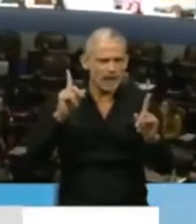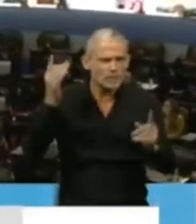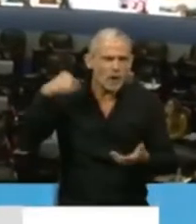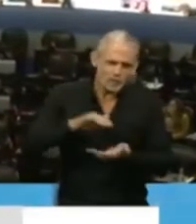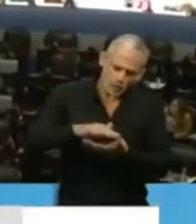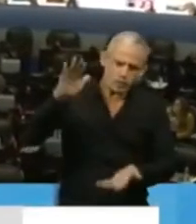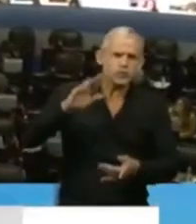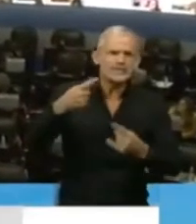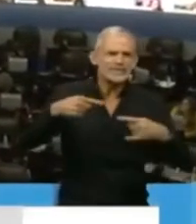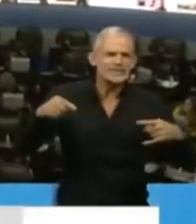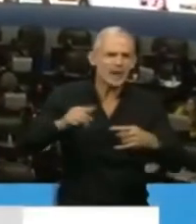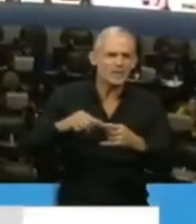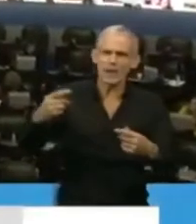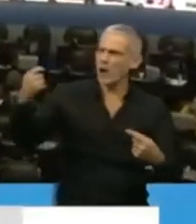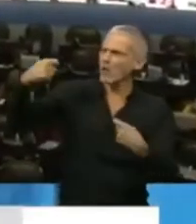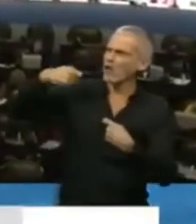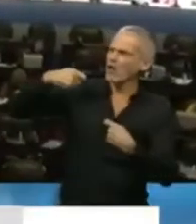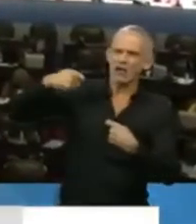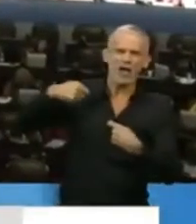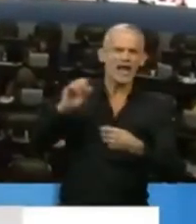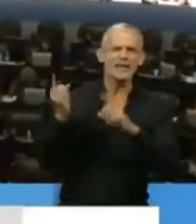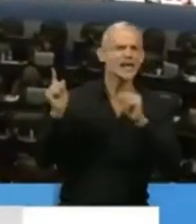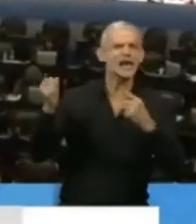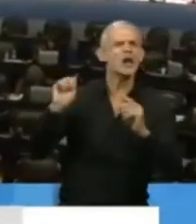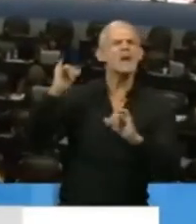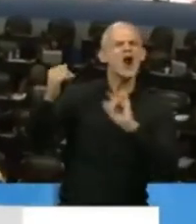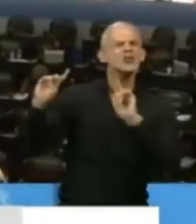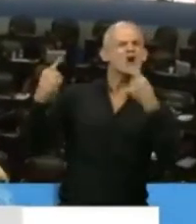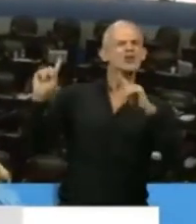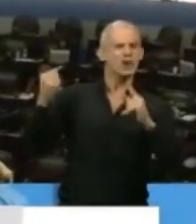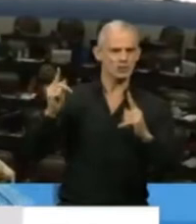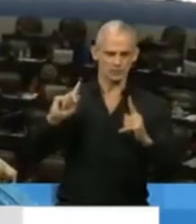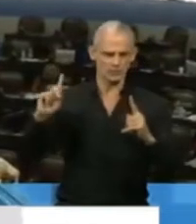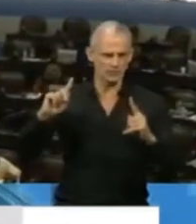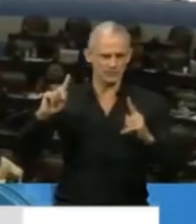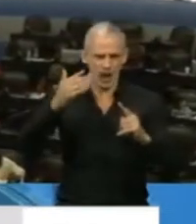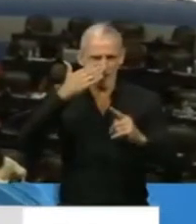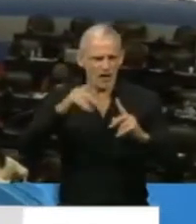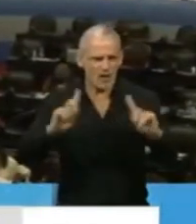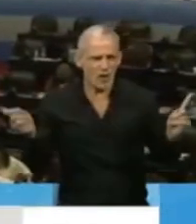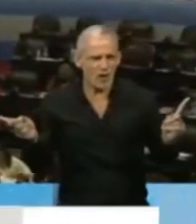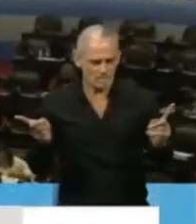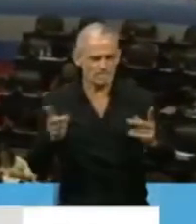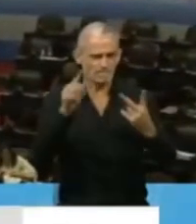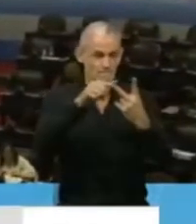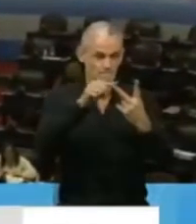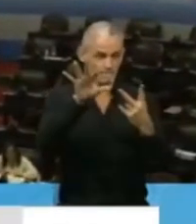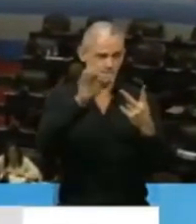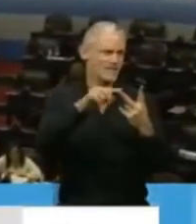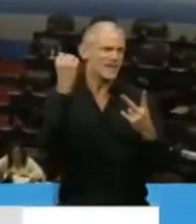desde distintos ámbitos durante mucho tiempo. También, Presidente, la otra cosa que quiero recalcar,